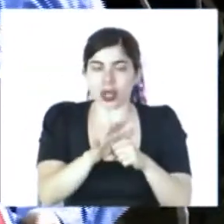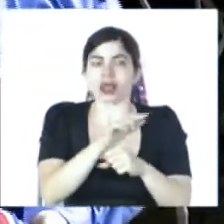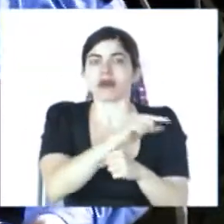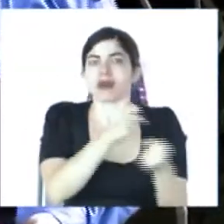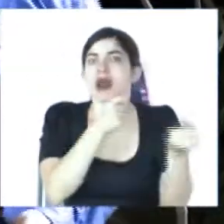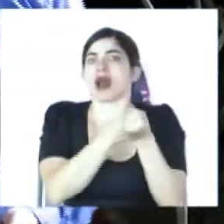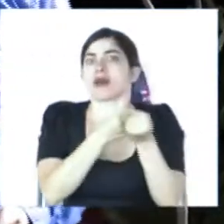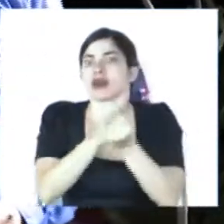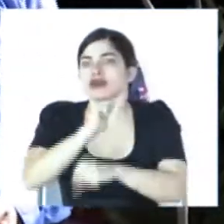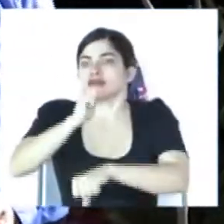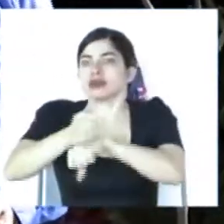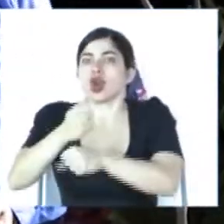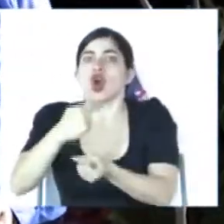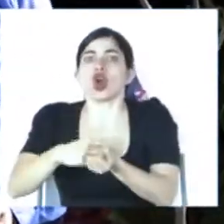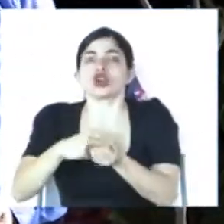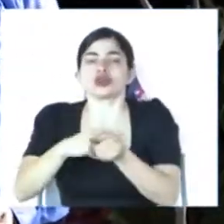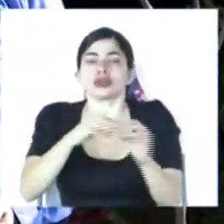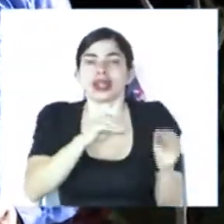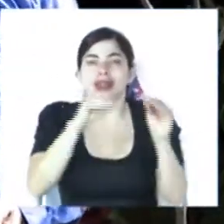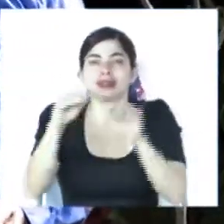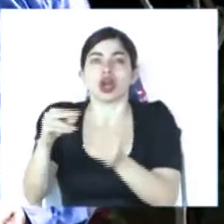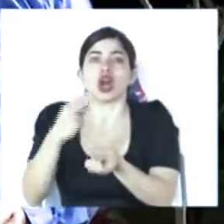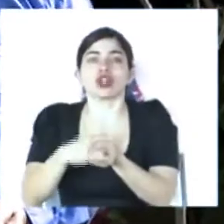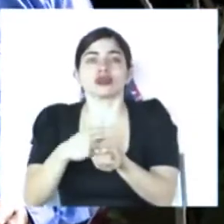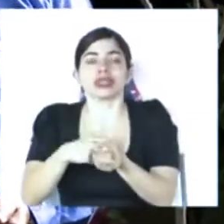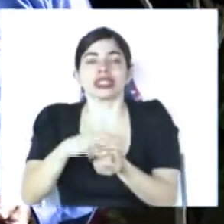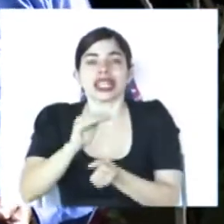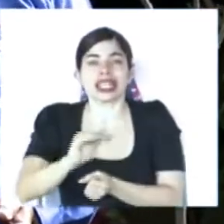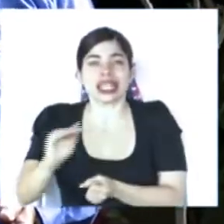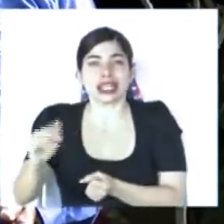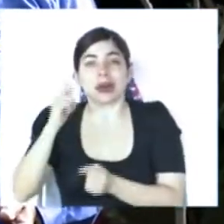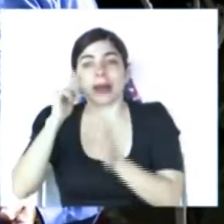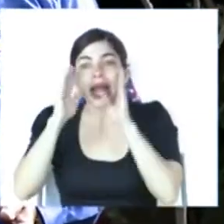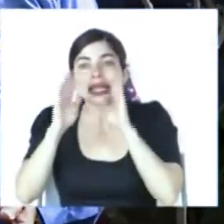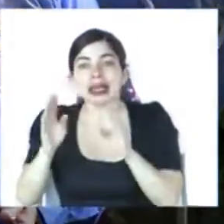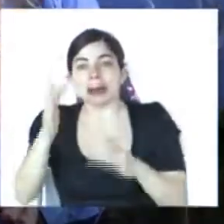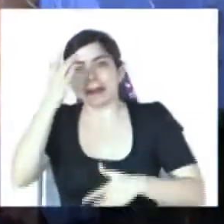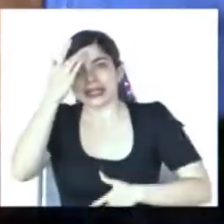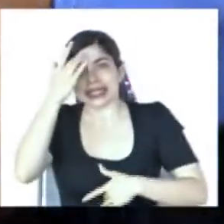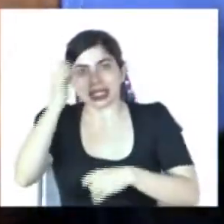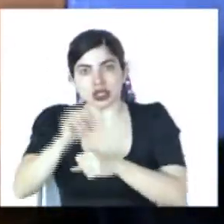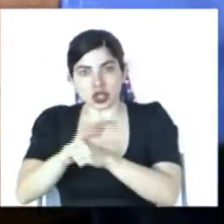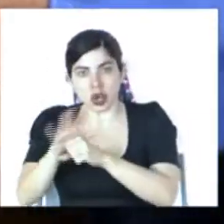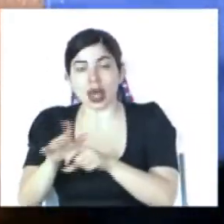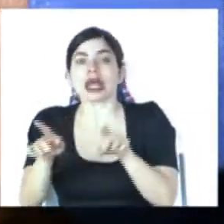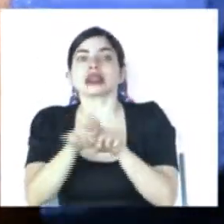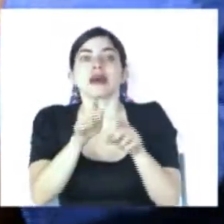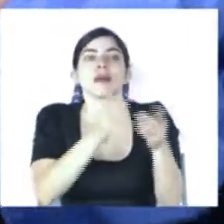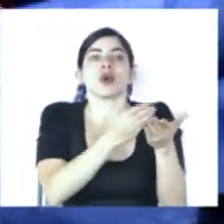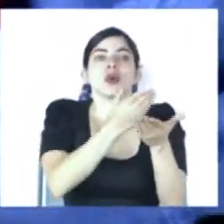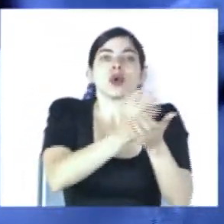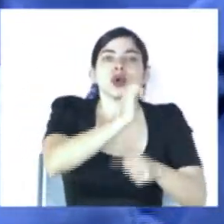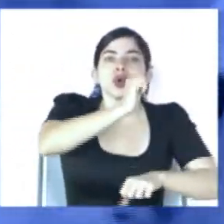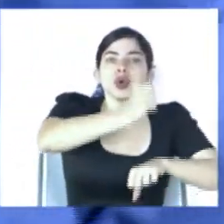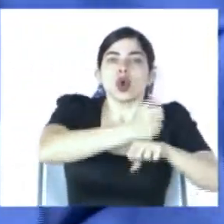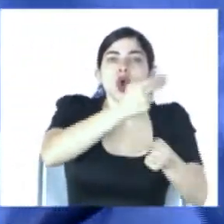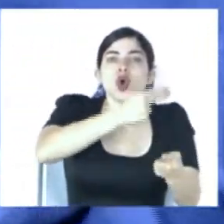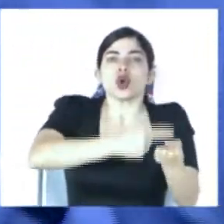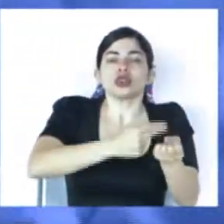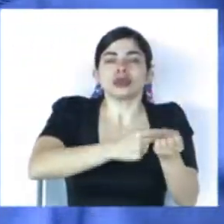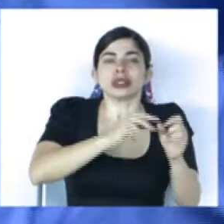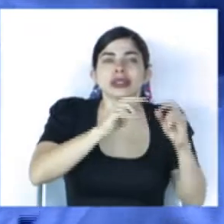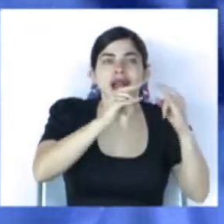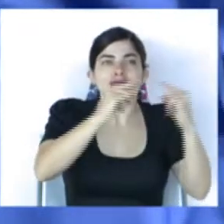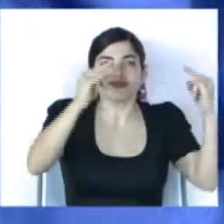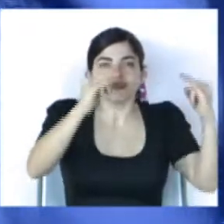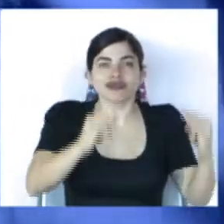apoyo en la instalación del hospital móvil del hospital de niños para la atención de pacientes COVID-19 y también se propuso la instalación del hospital móvil